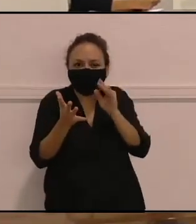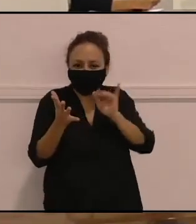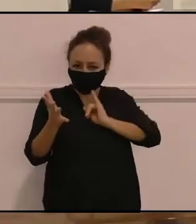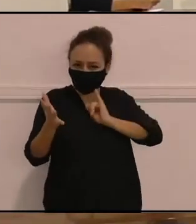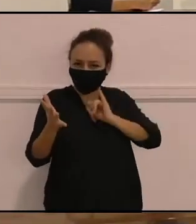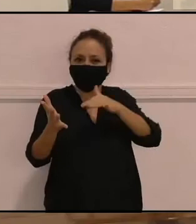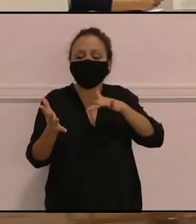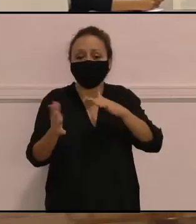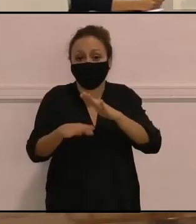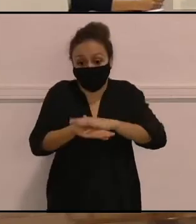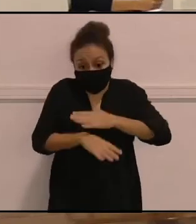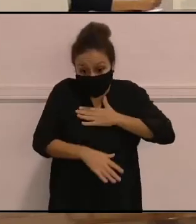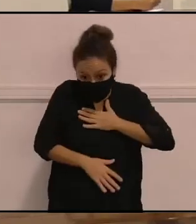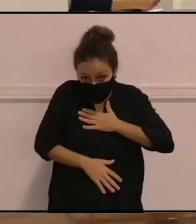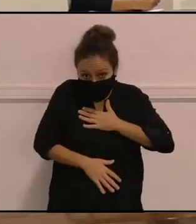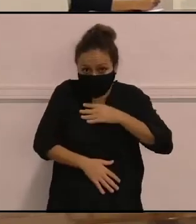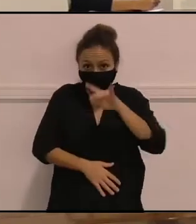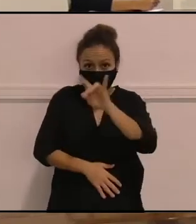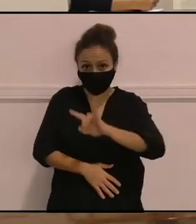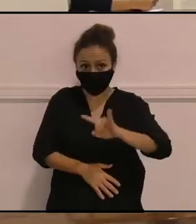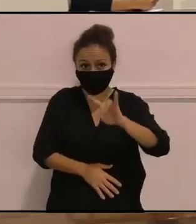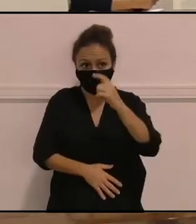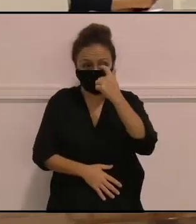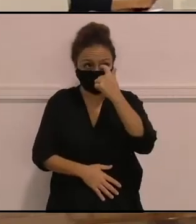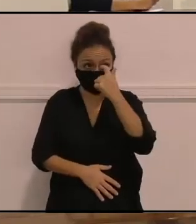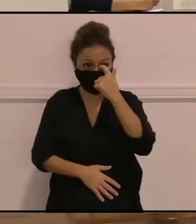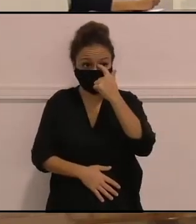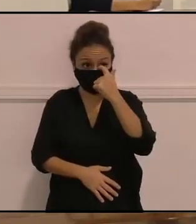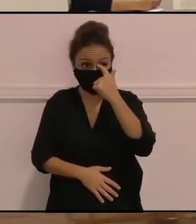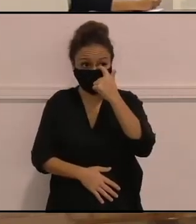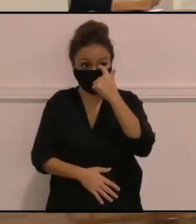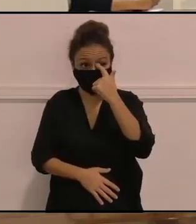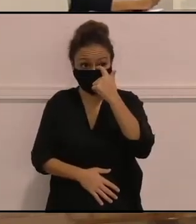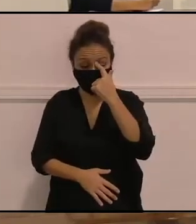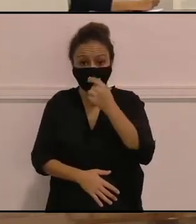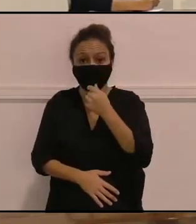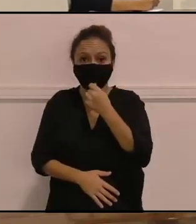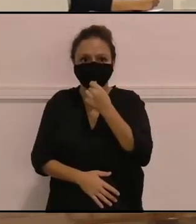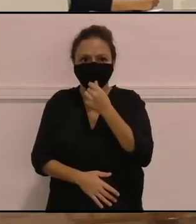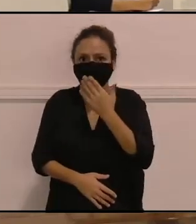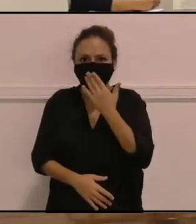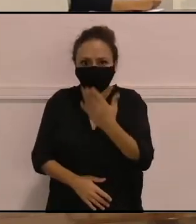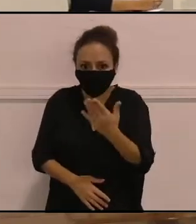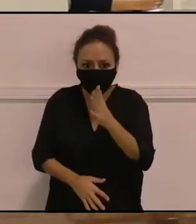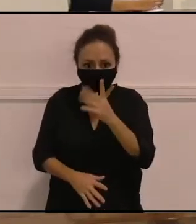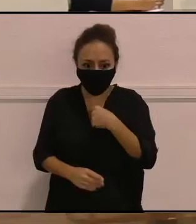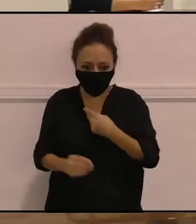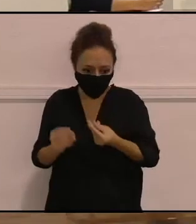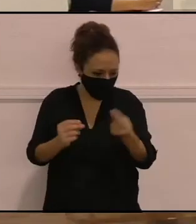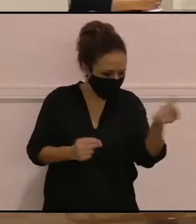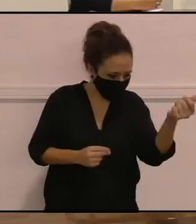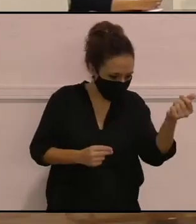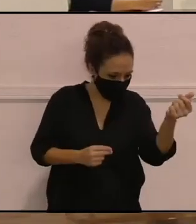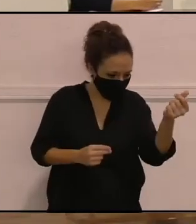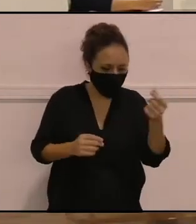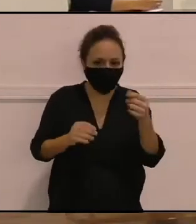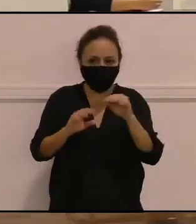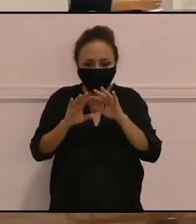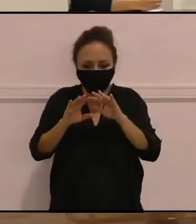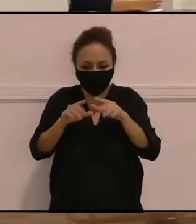ha sido mi… o sea, no me podría separar ahora mismo de este trozo de tierra, ¿no? Como yo lo defino.